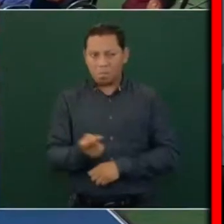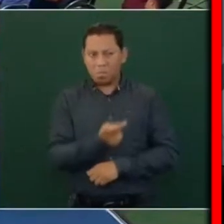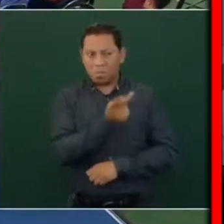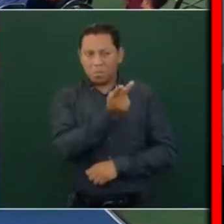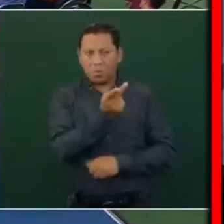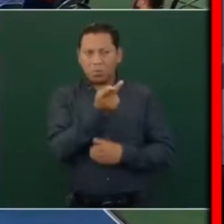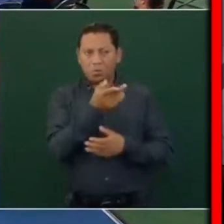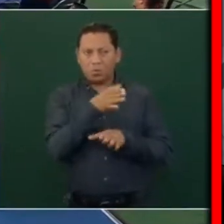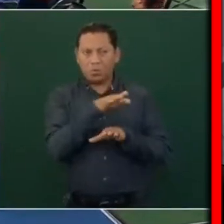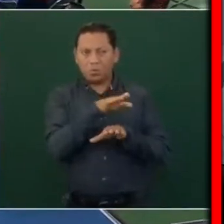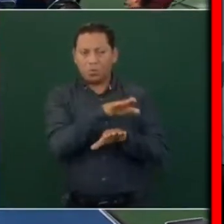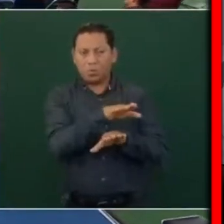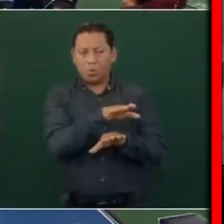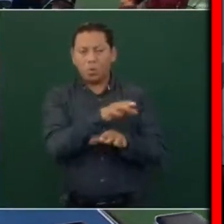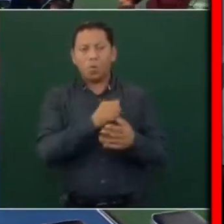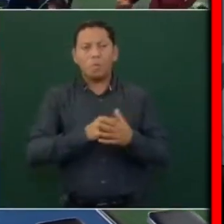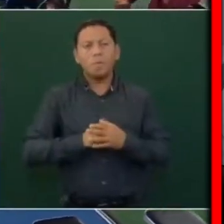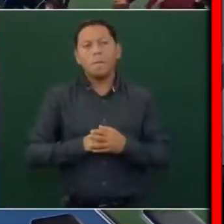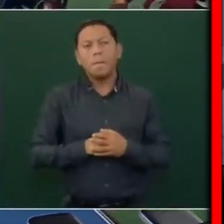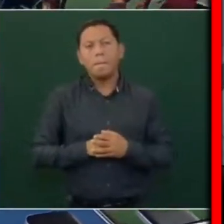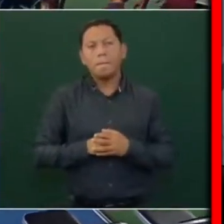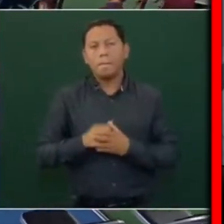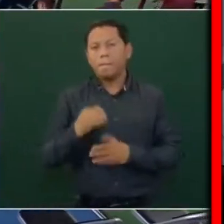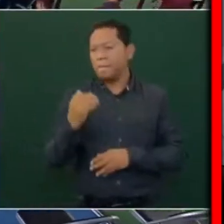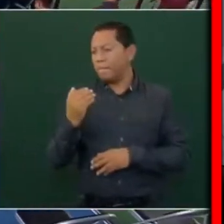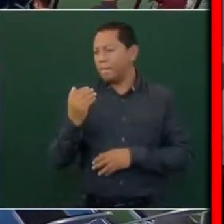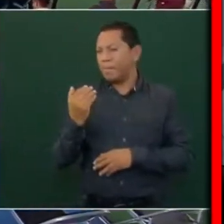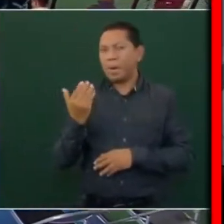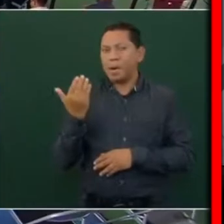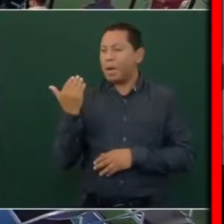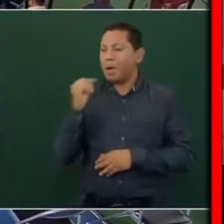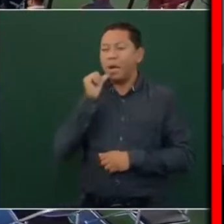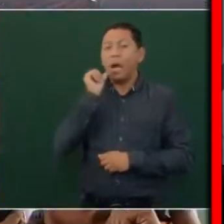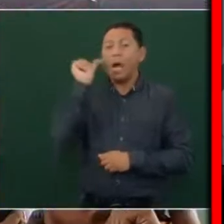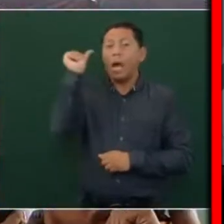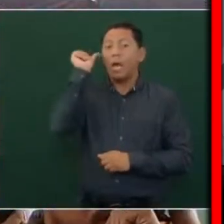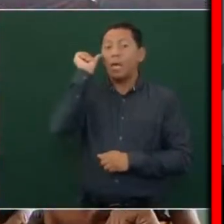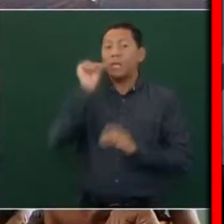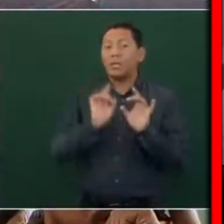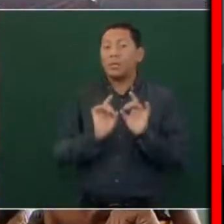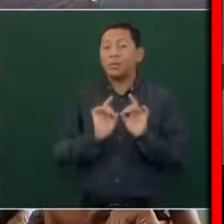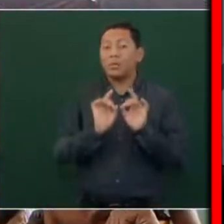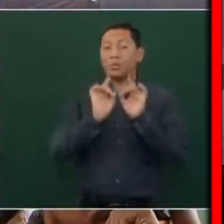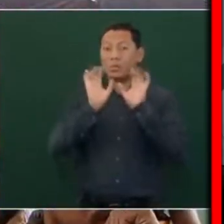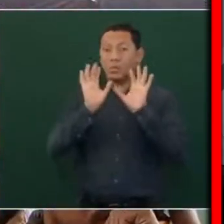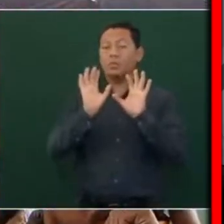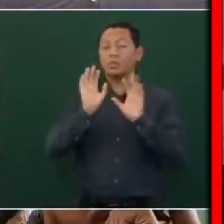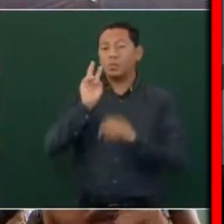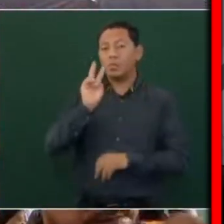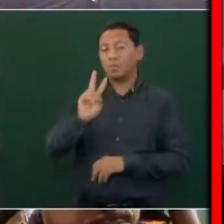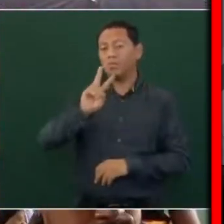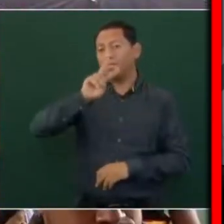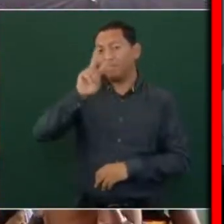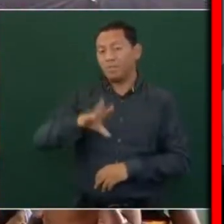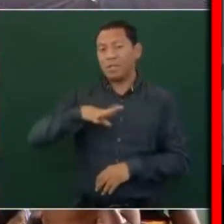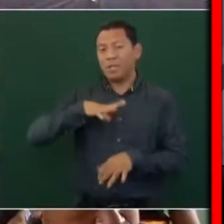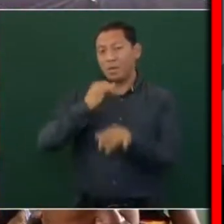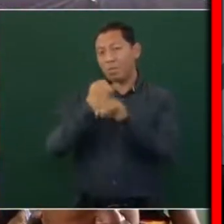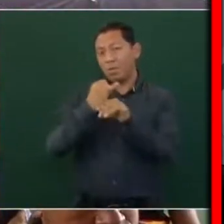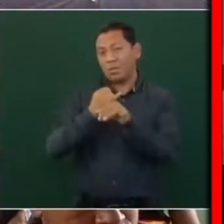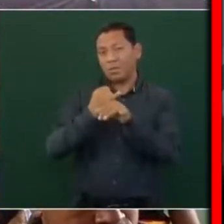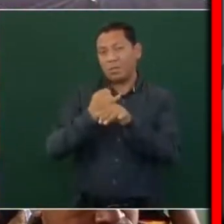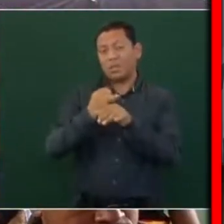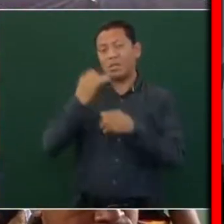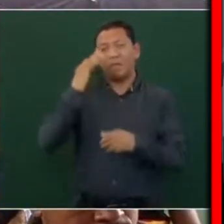cuál es su postura después de lo que vimos el día de ayer. Hay gente en redes sociales que